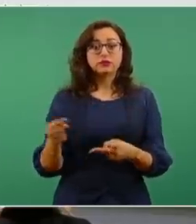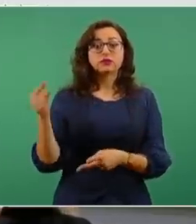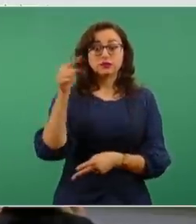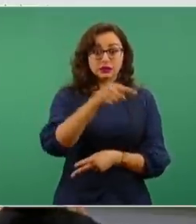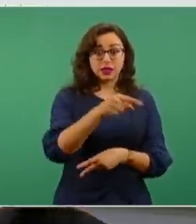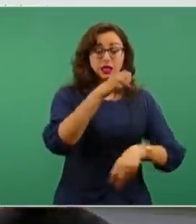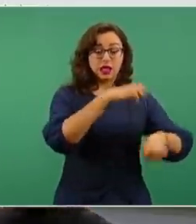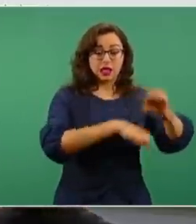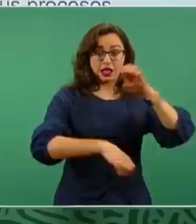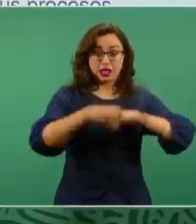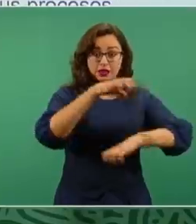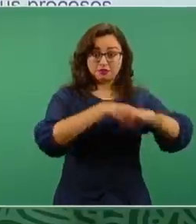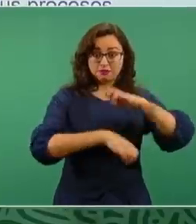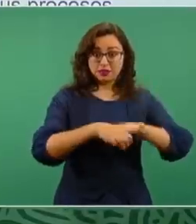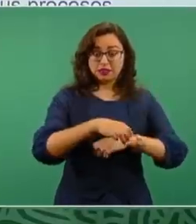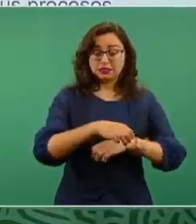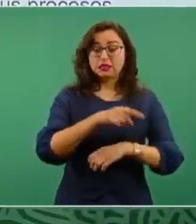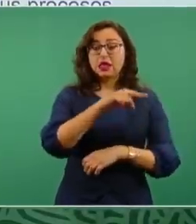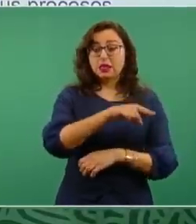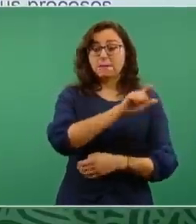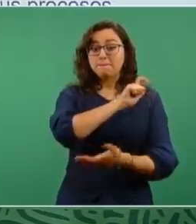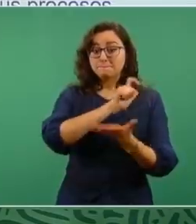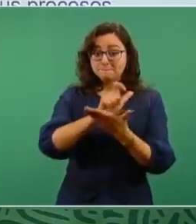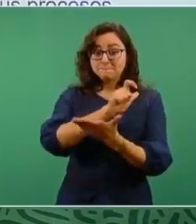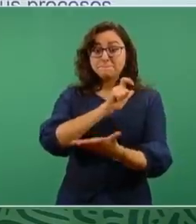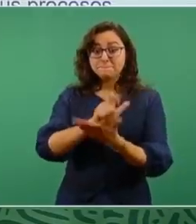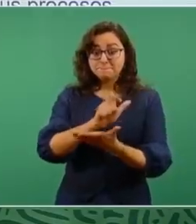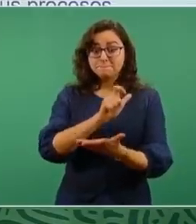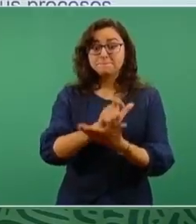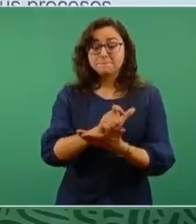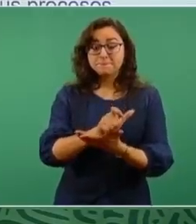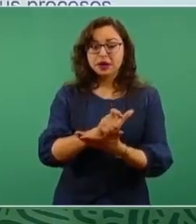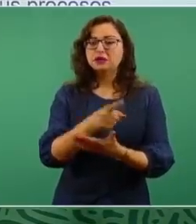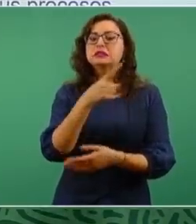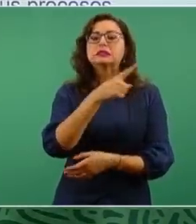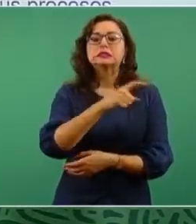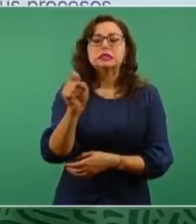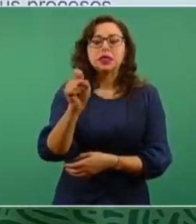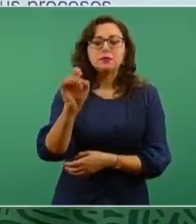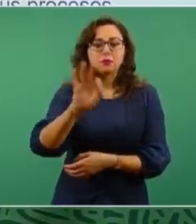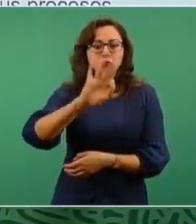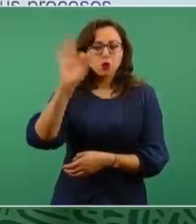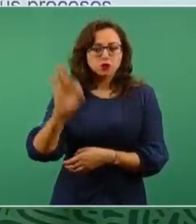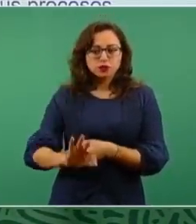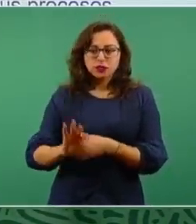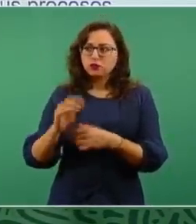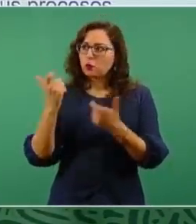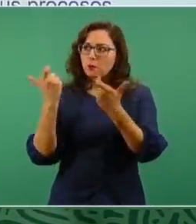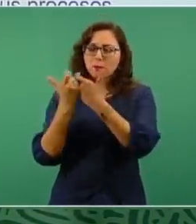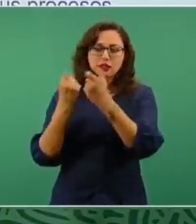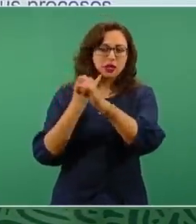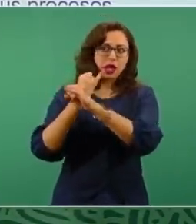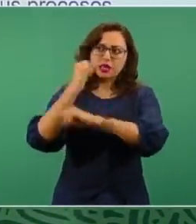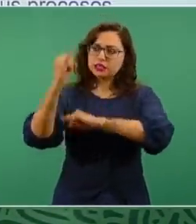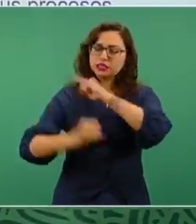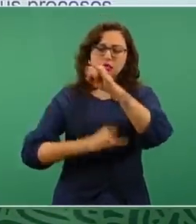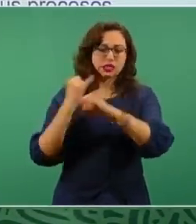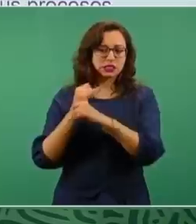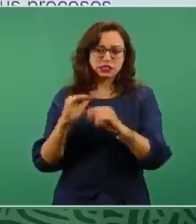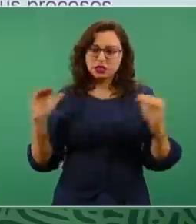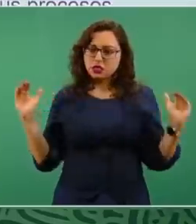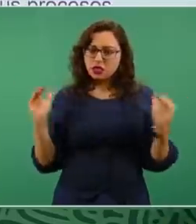y Desa Odebrecht pagará a Pemex reconoce el 100 por ciento del precio de referencia internacional de la molécula,